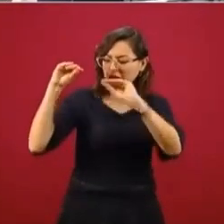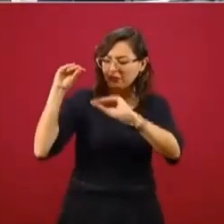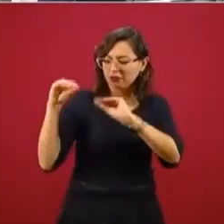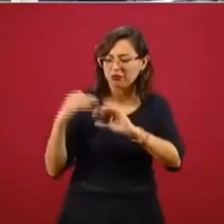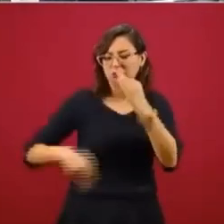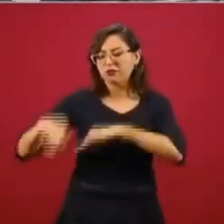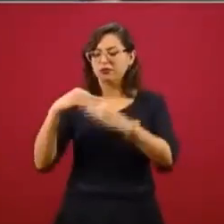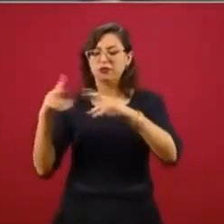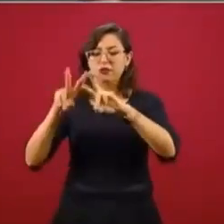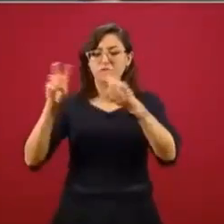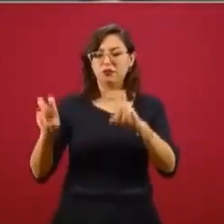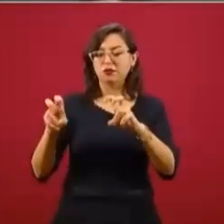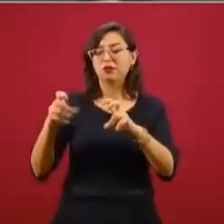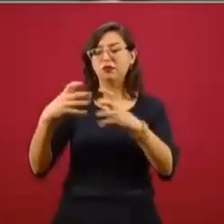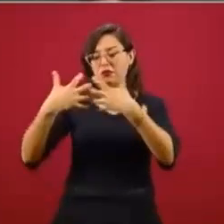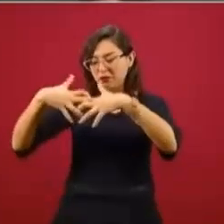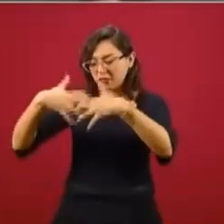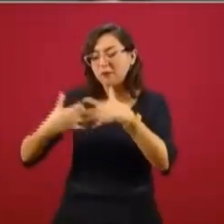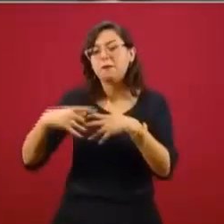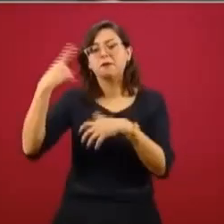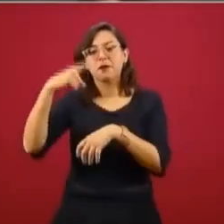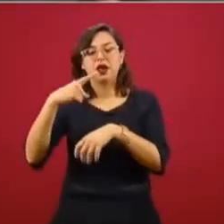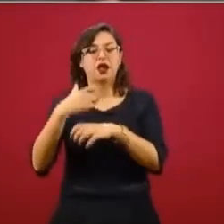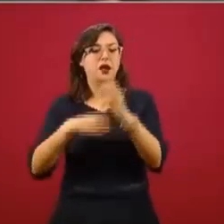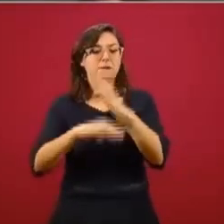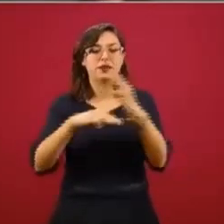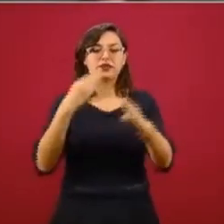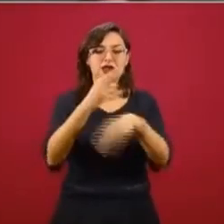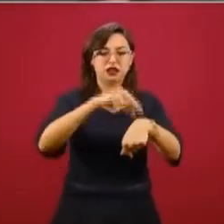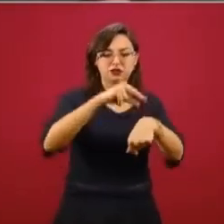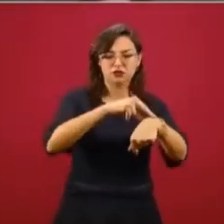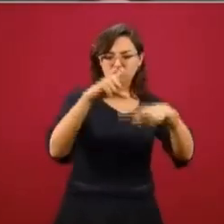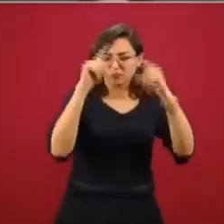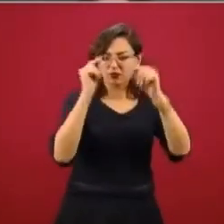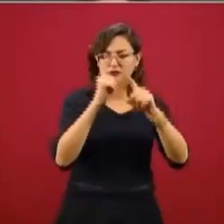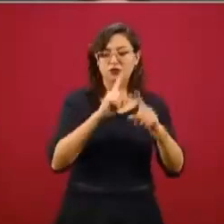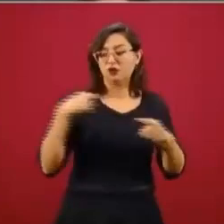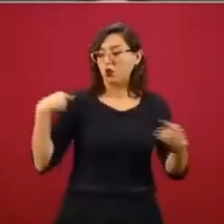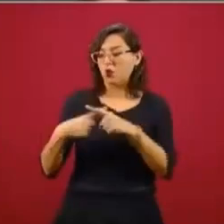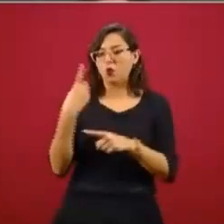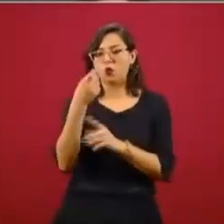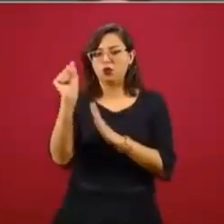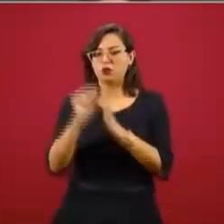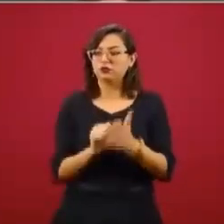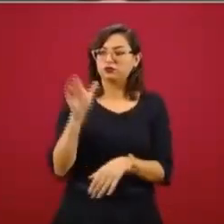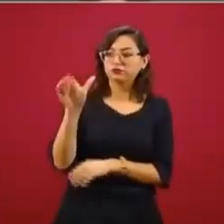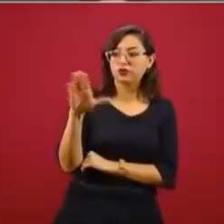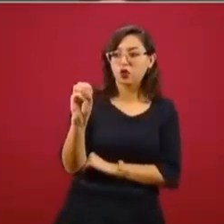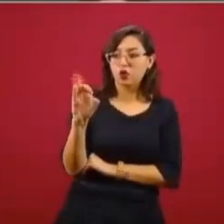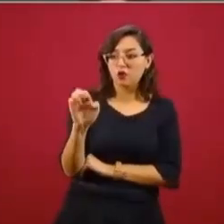hacer insumos médicos, pero ha tenido muchos problemas desde hace un mes. Solicitó a Cofepris